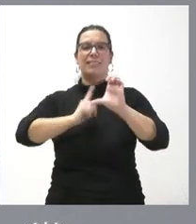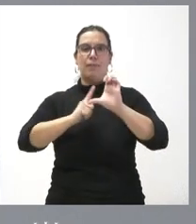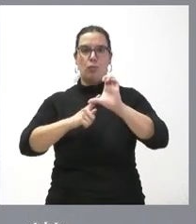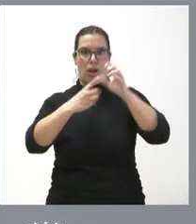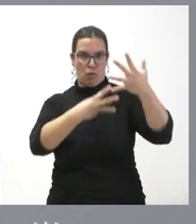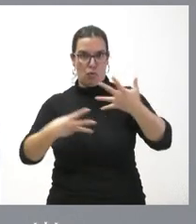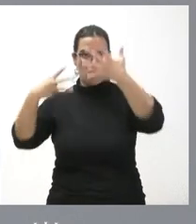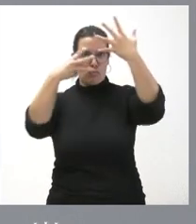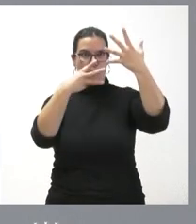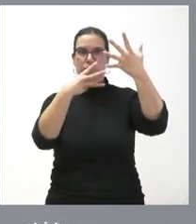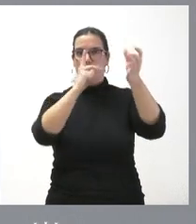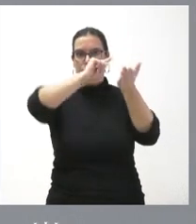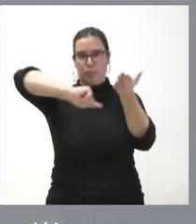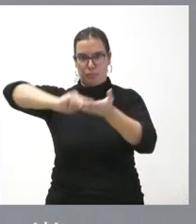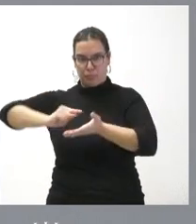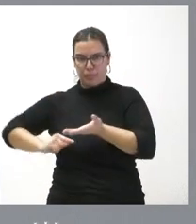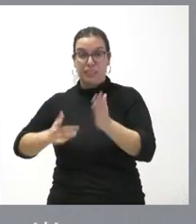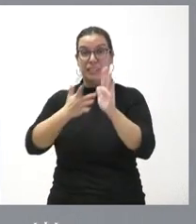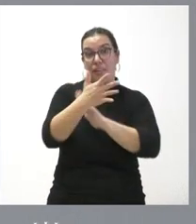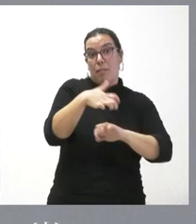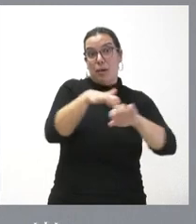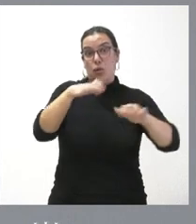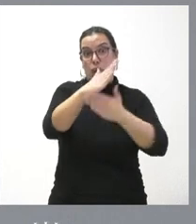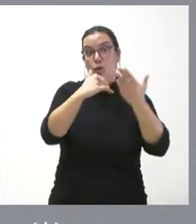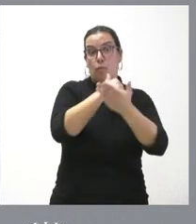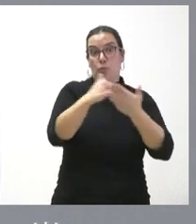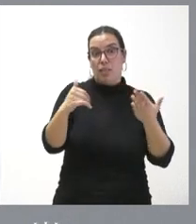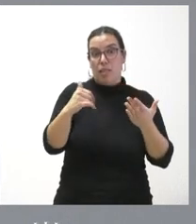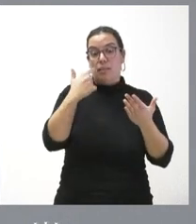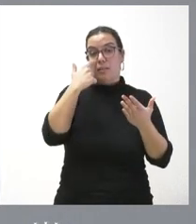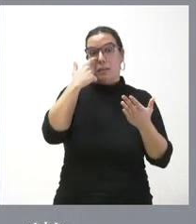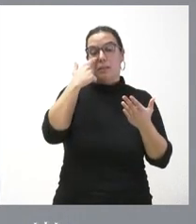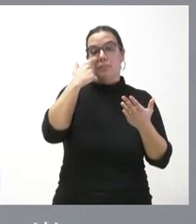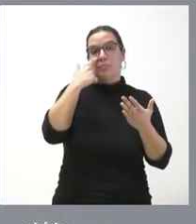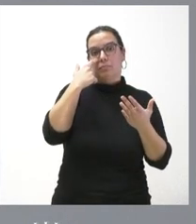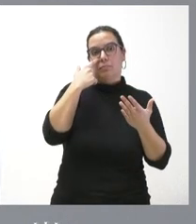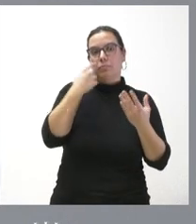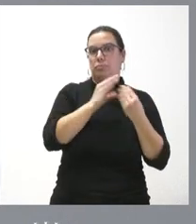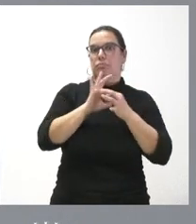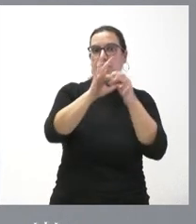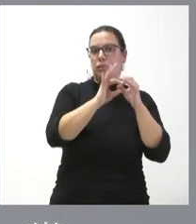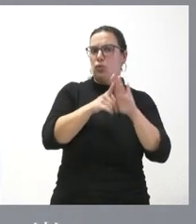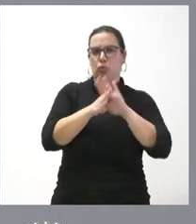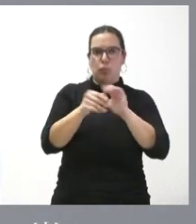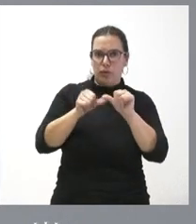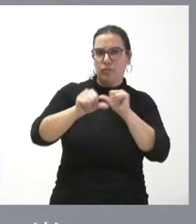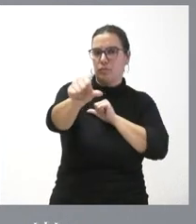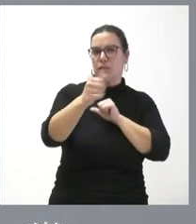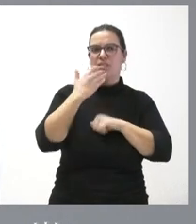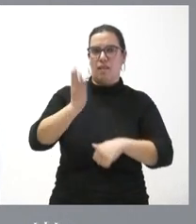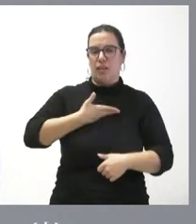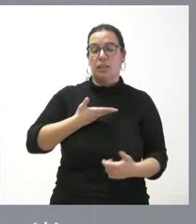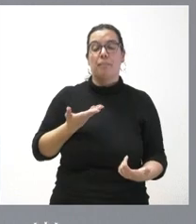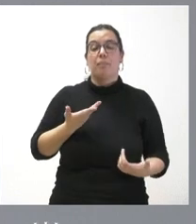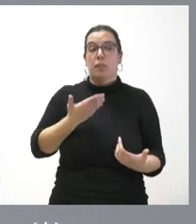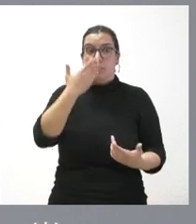y por tanto era una mayoría de las comunidades autónomas de régimen común y por tanto esto lo seguiremos ejerciendo en el futuro en todo lo que nos pueda afectar la verdad es que los